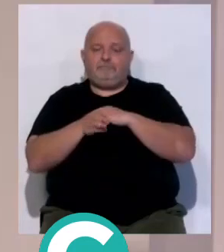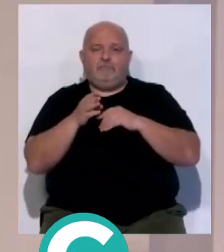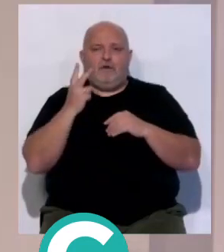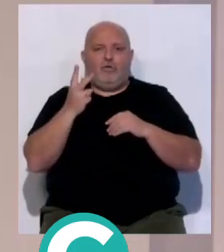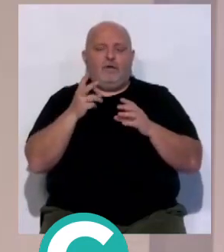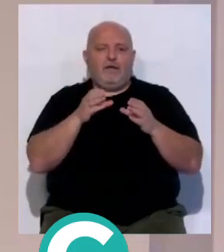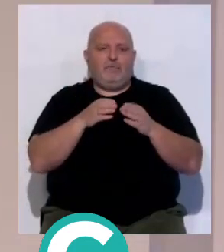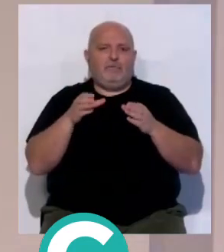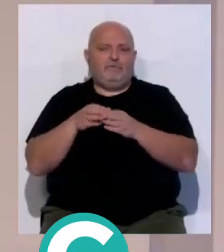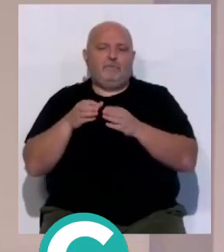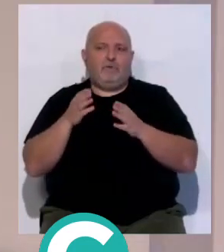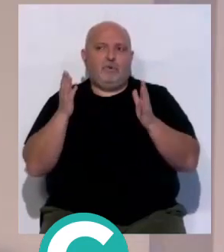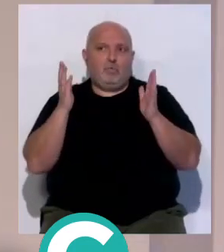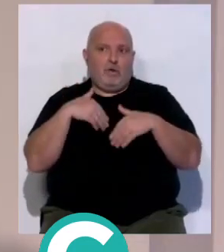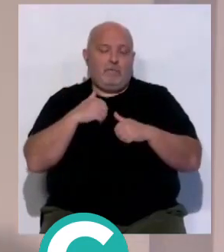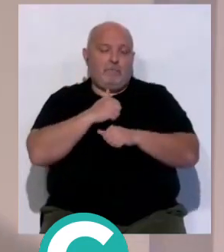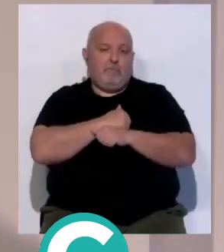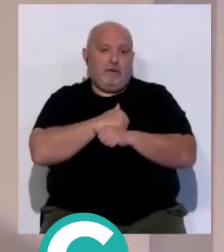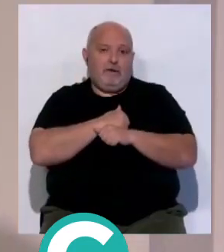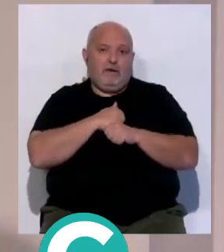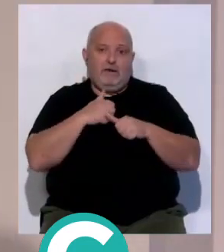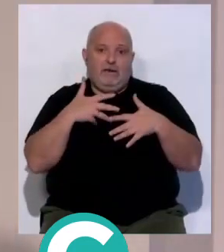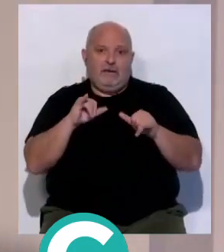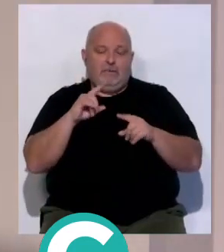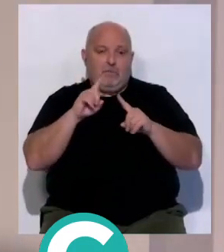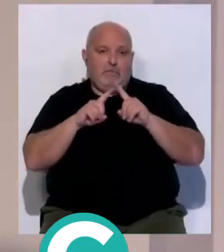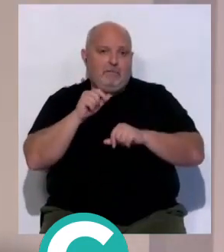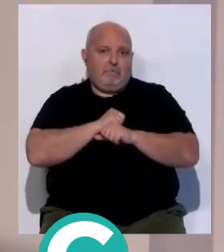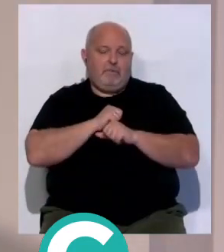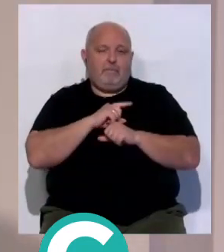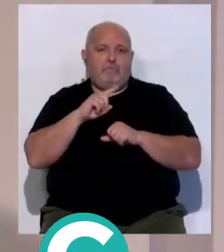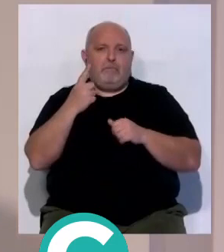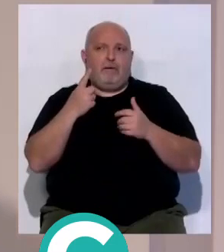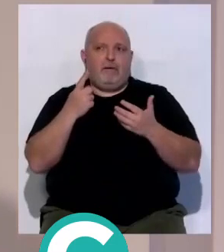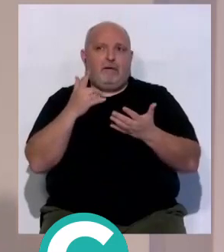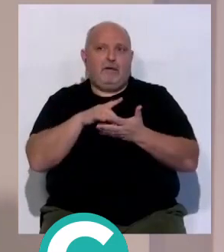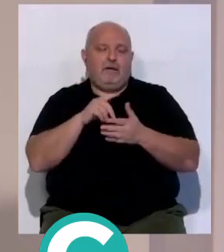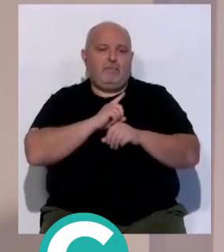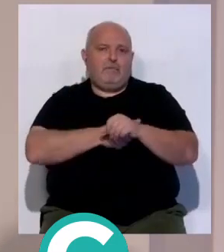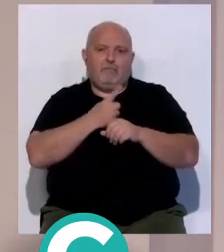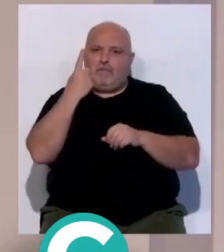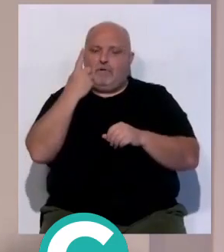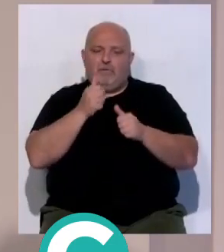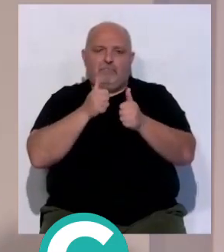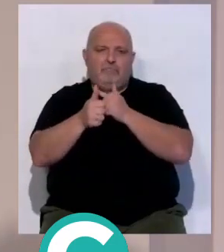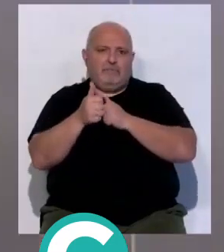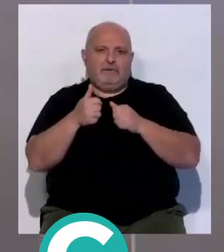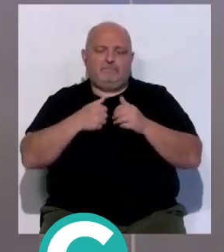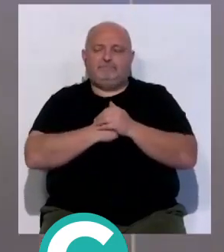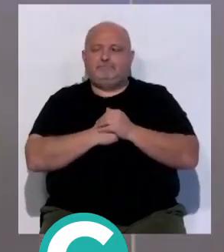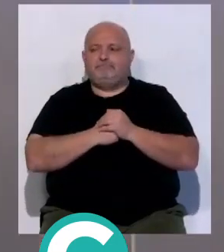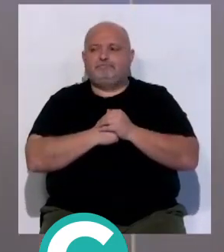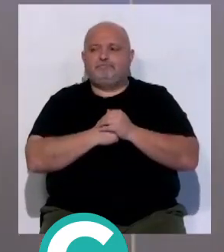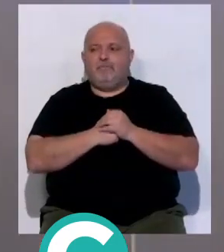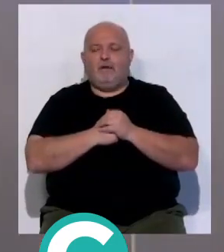equipos andaluces no haya ningún tipo de incidencia y primer espectáculo deportivo, eso es lo que tiene que pasar. Claro,